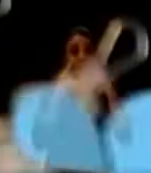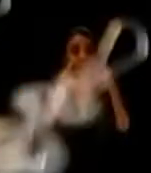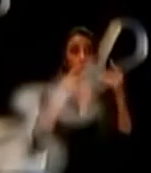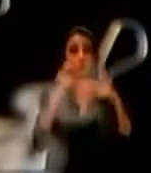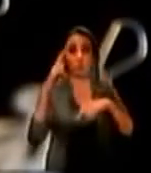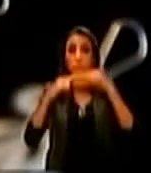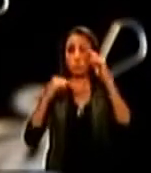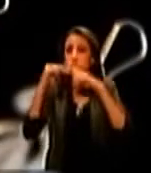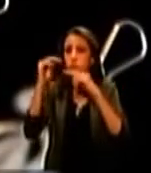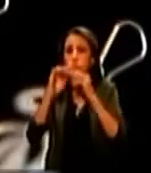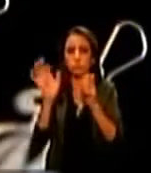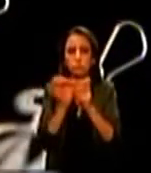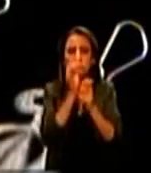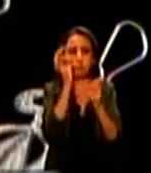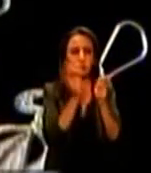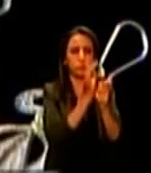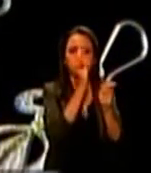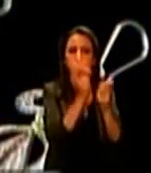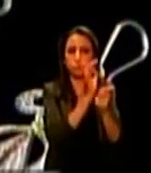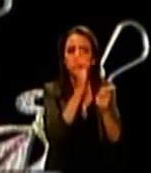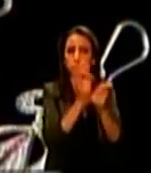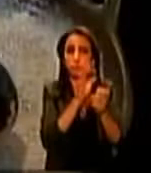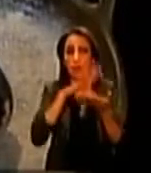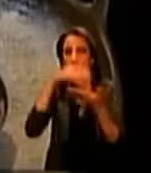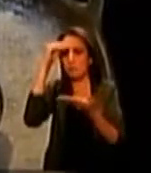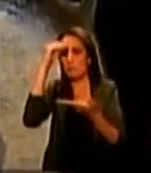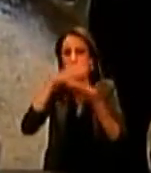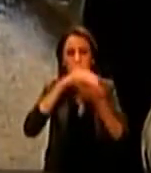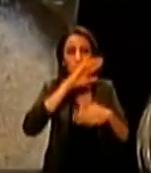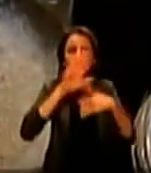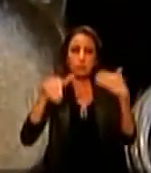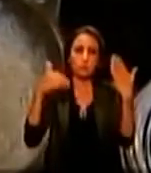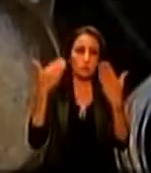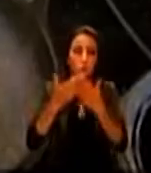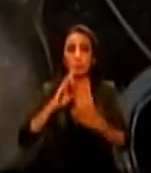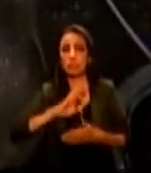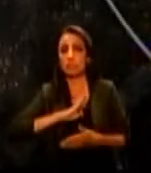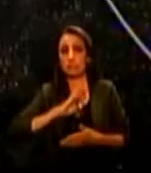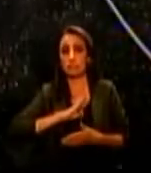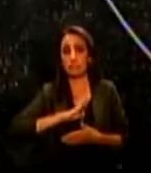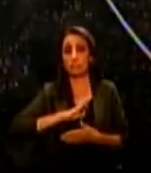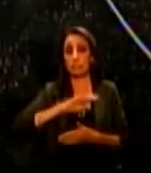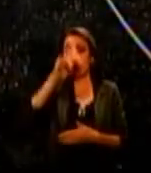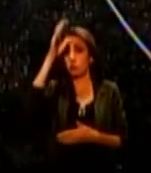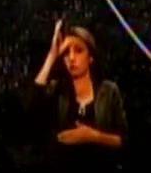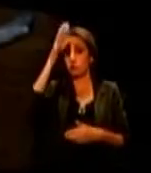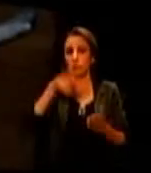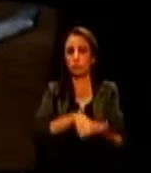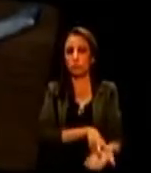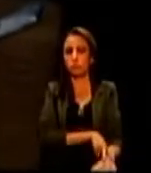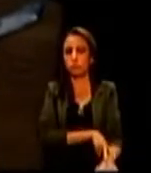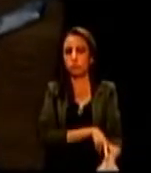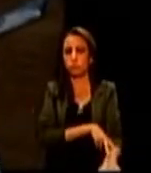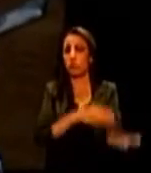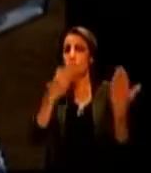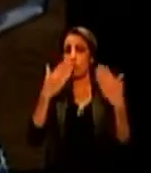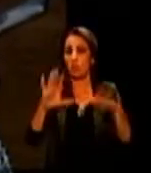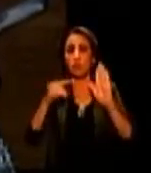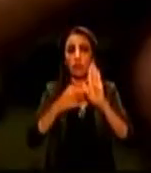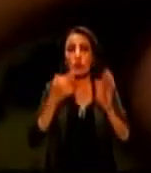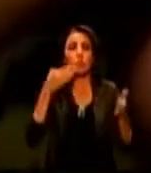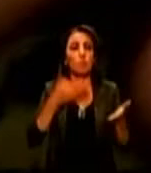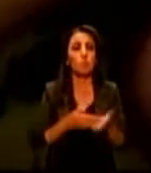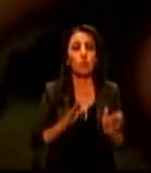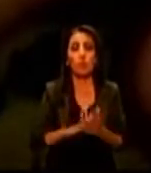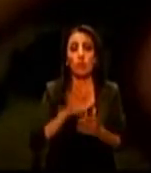Ver la elaboración de una artesanía es la mejor manera de conocer y aprender saberes y técnicas que han permanecido vivas a lo largo del tiempo.